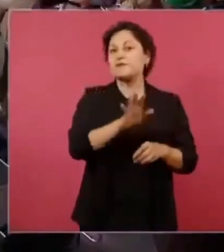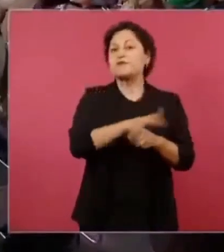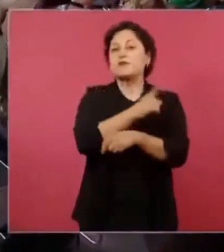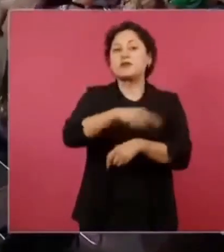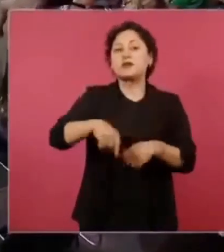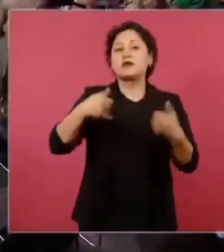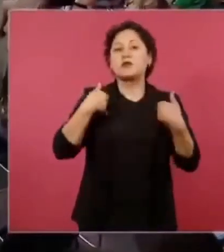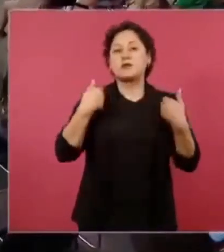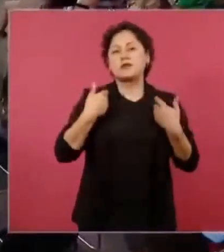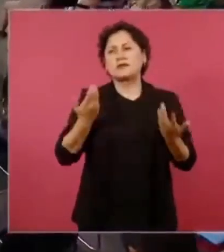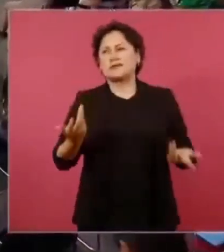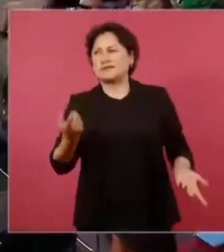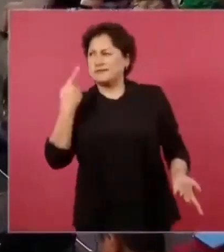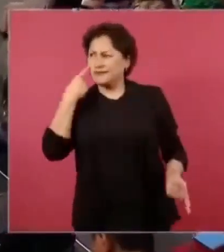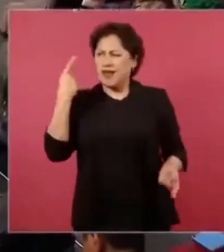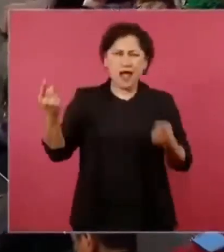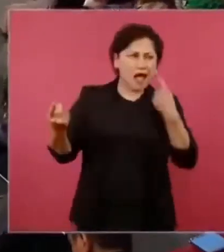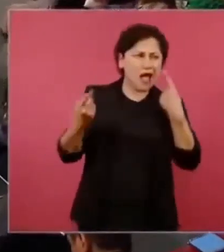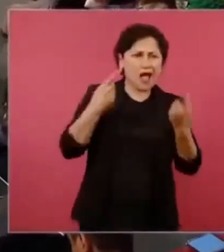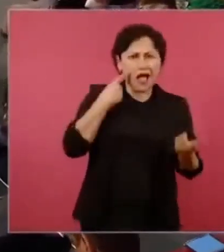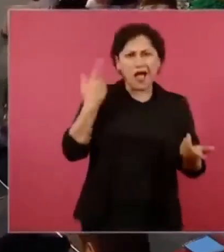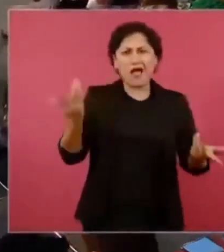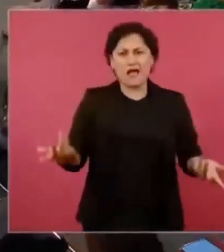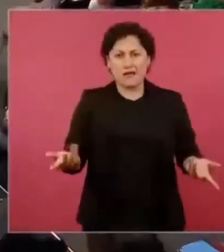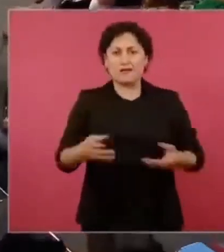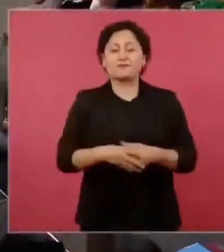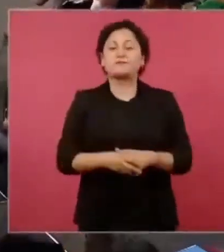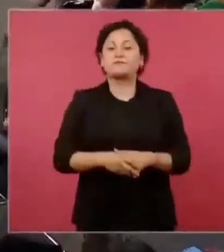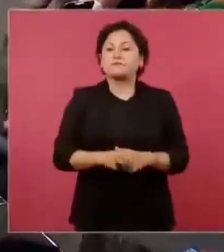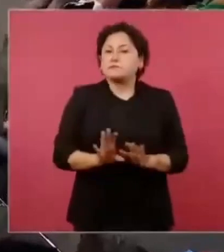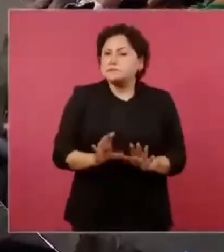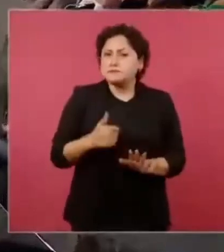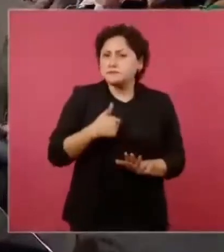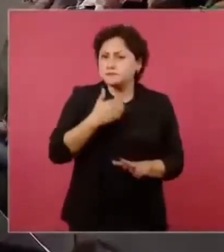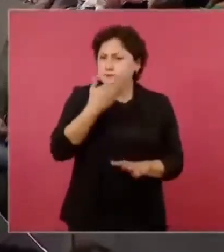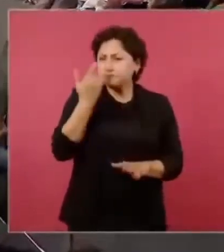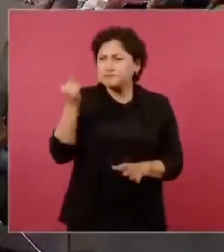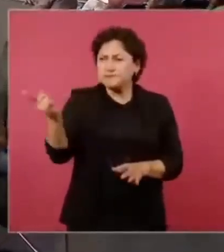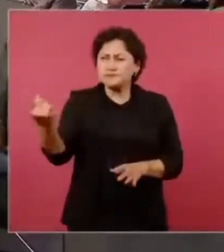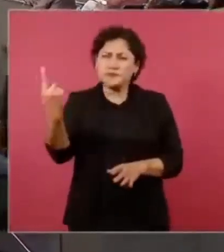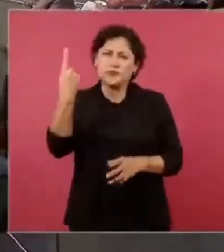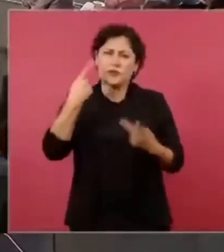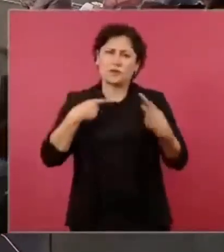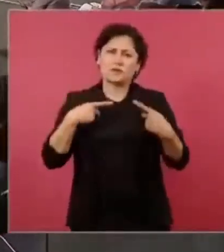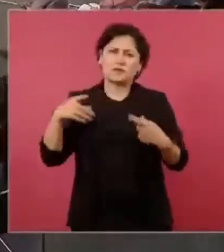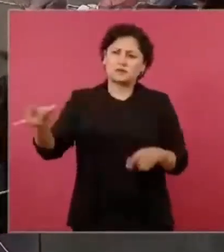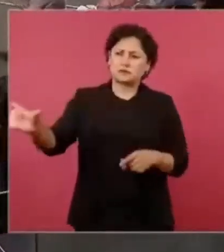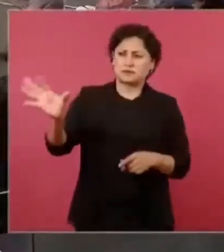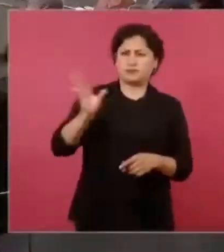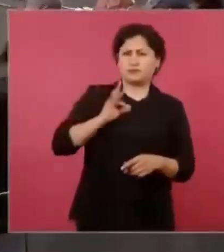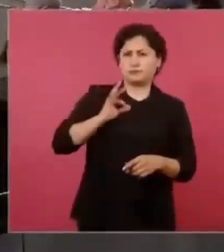No sé quién me comentó que un conductor de televisión dijo que tenía un hijo